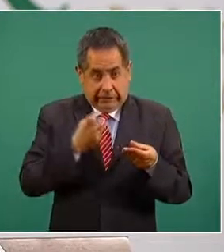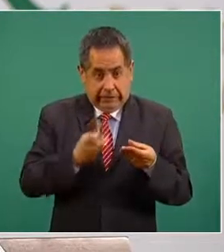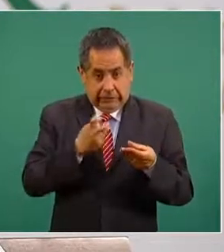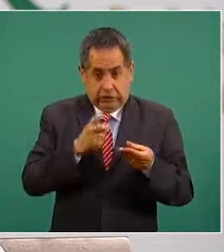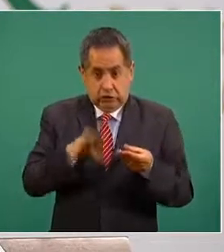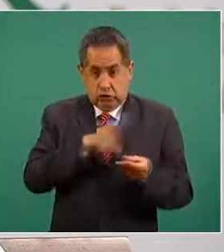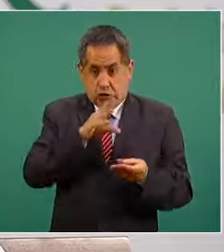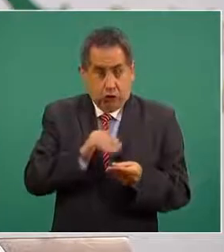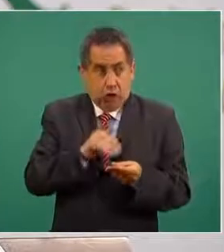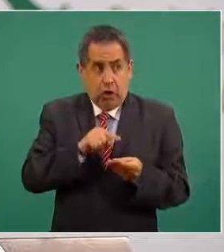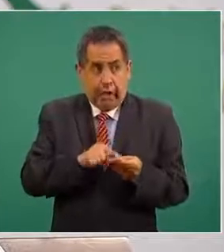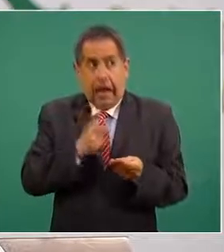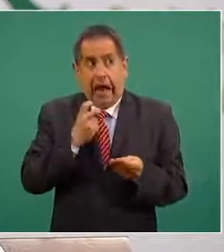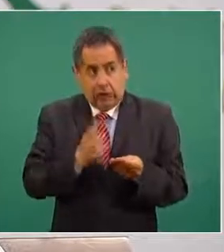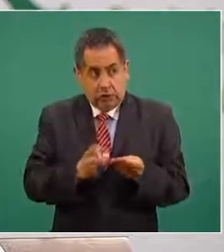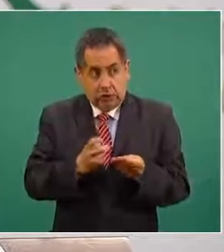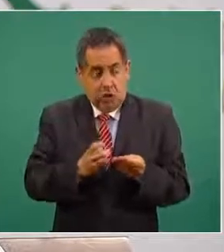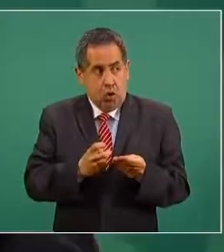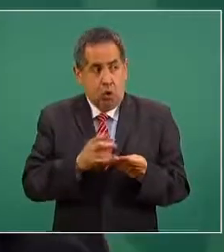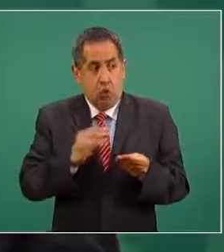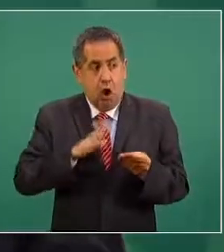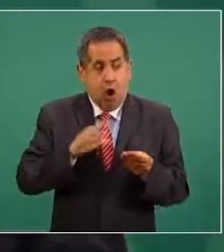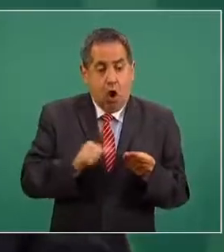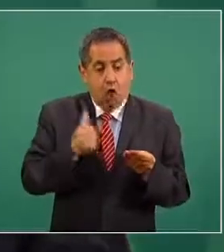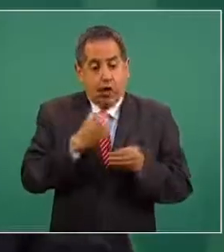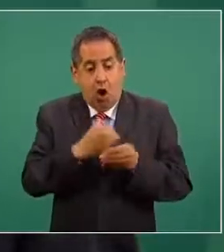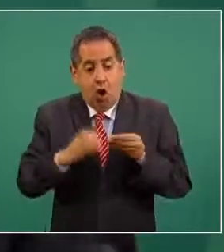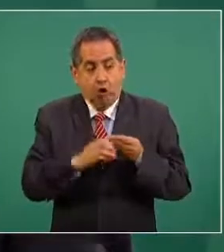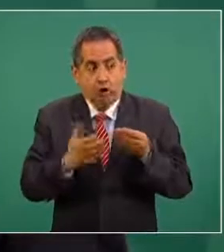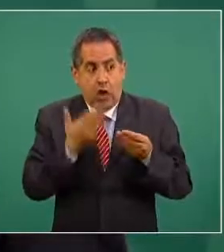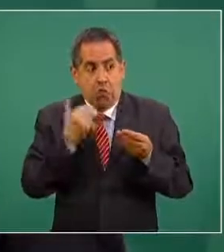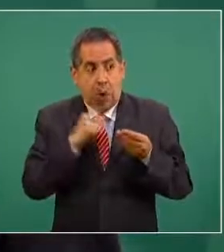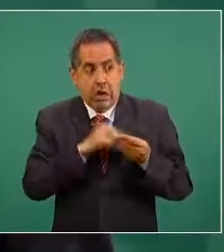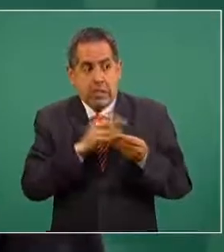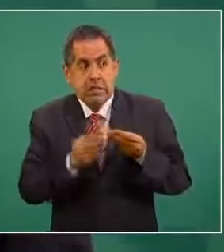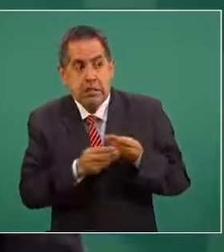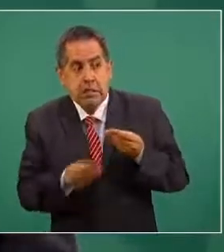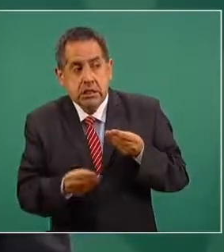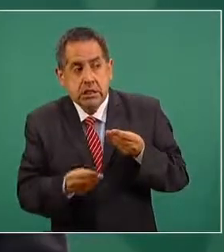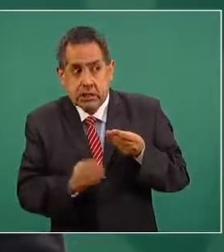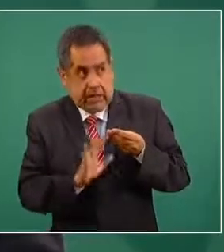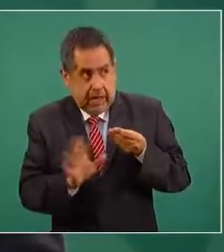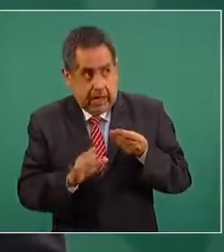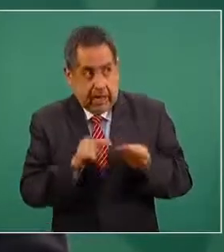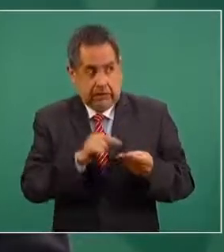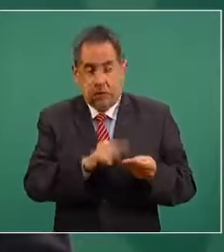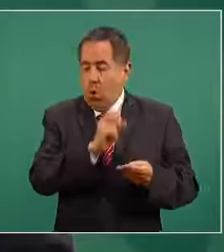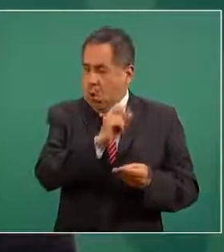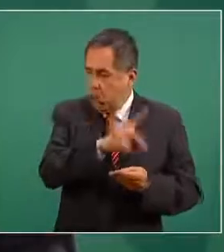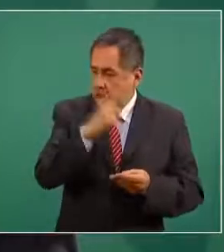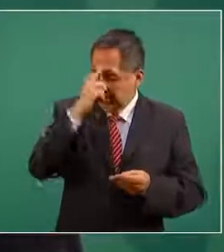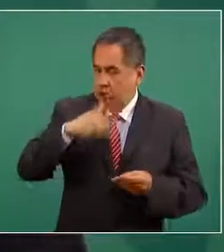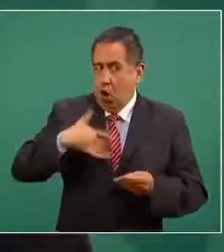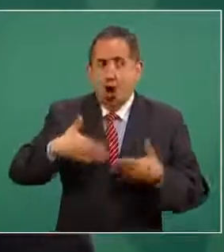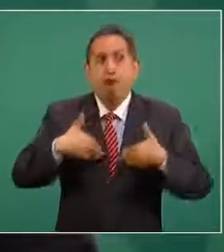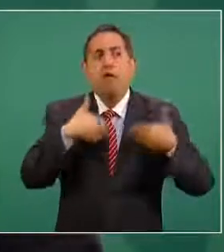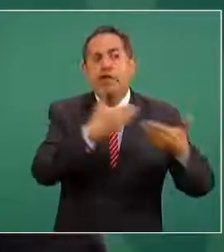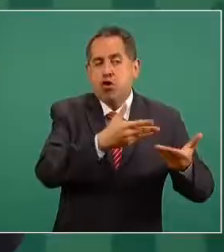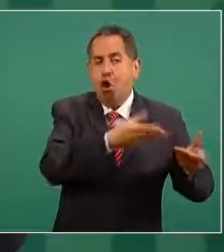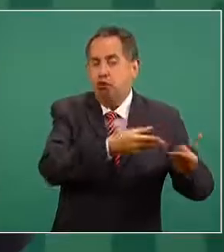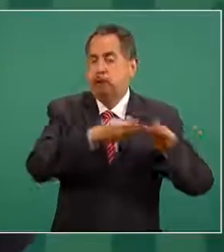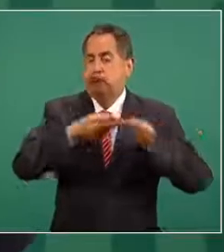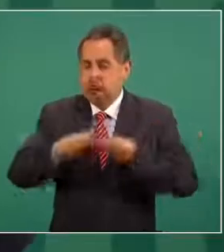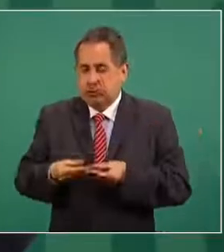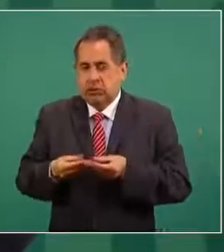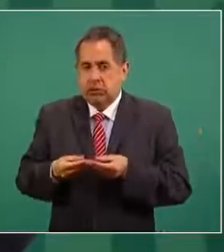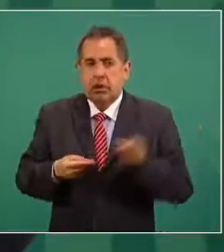son los elementos de prueba que tienes o mejor dicho que tiene la DEA para sustanciar su caso